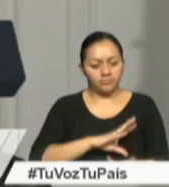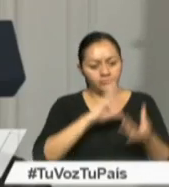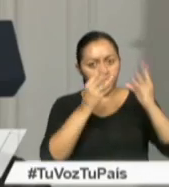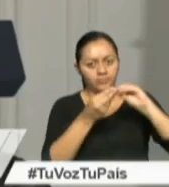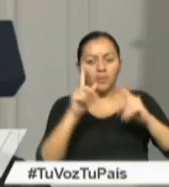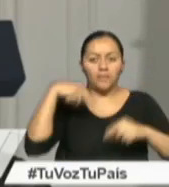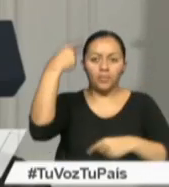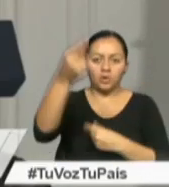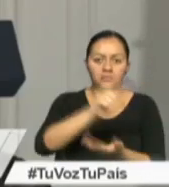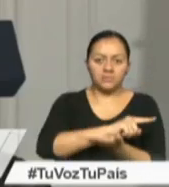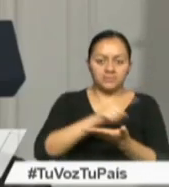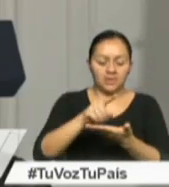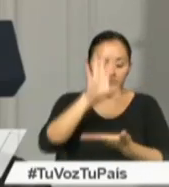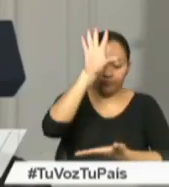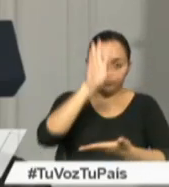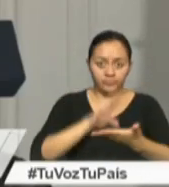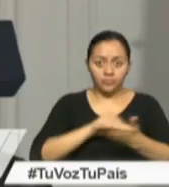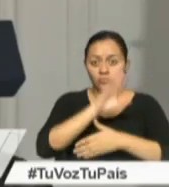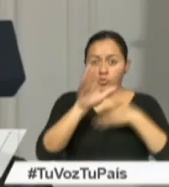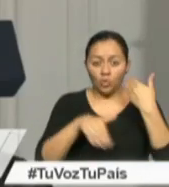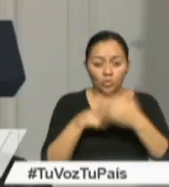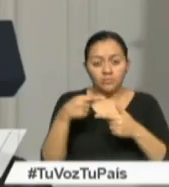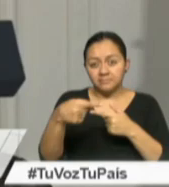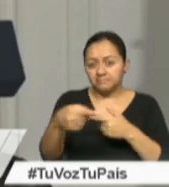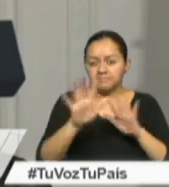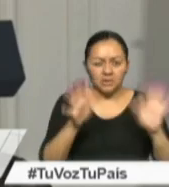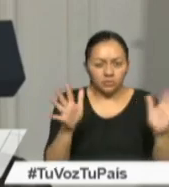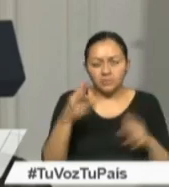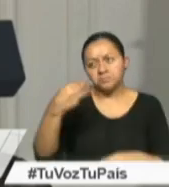semana Al principio o a mediados a más tardar